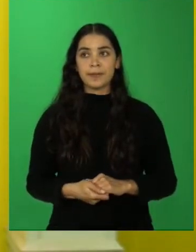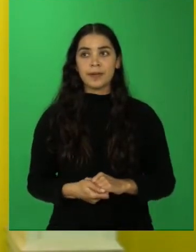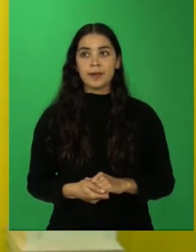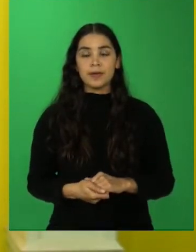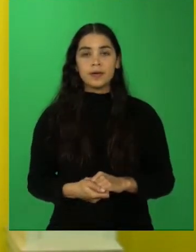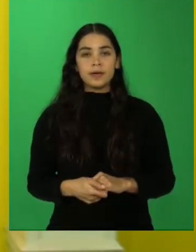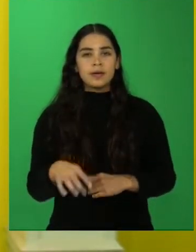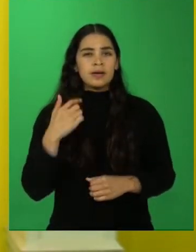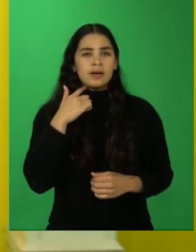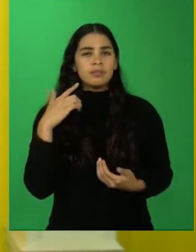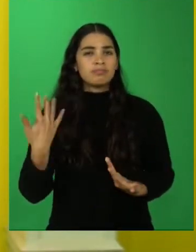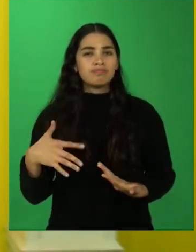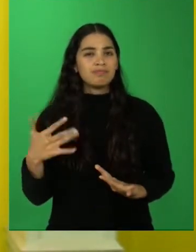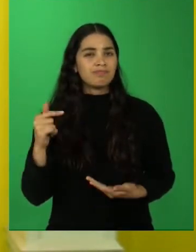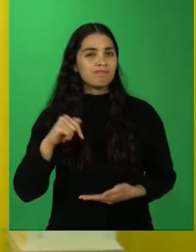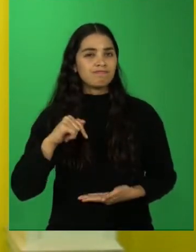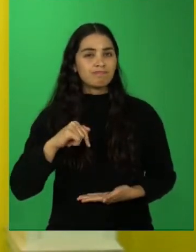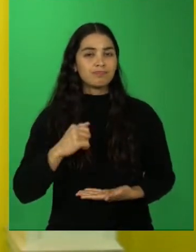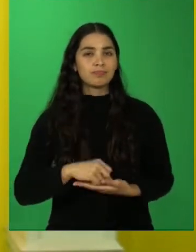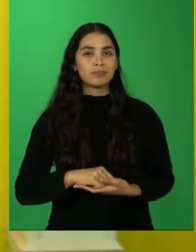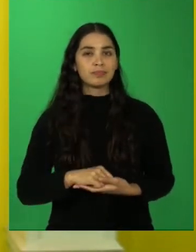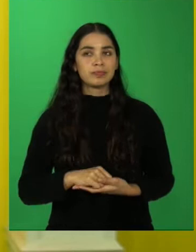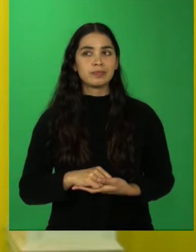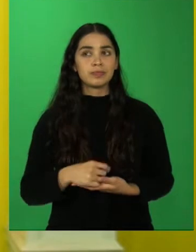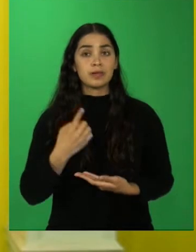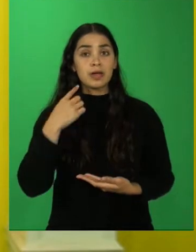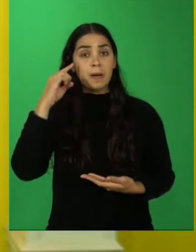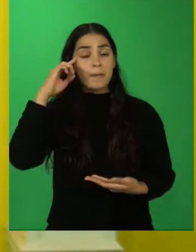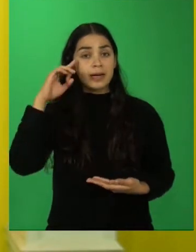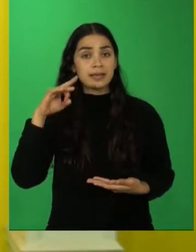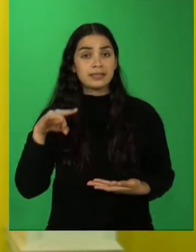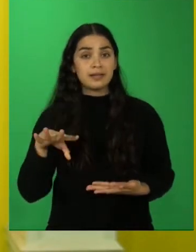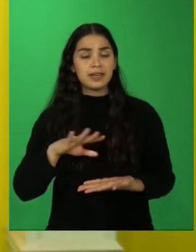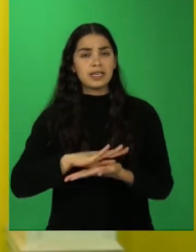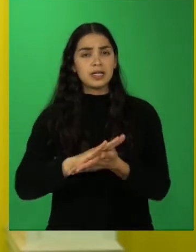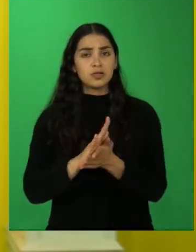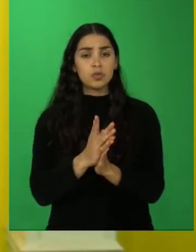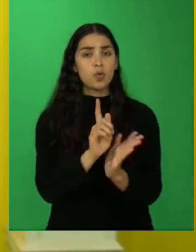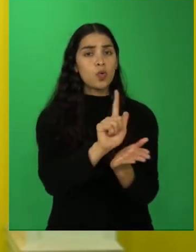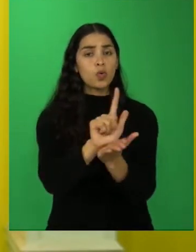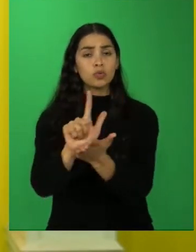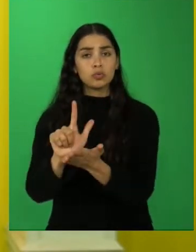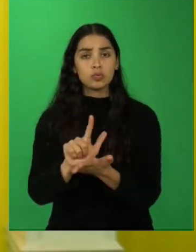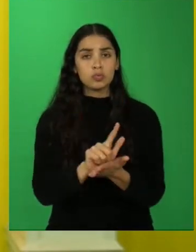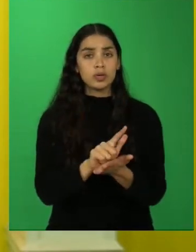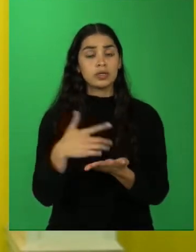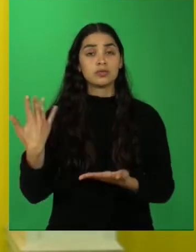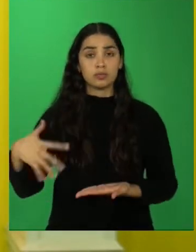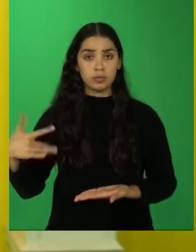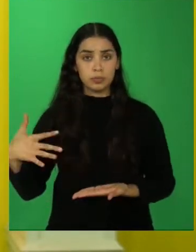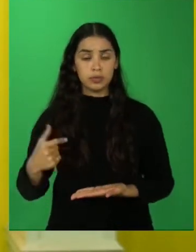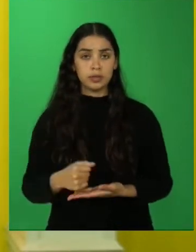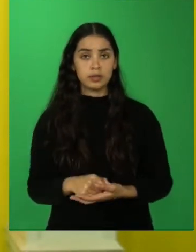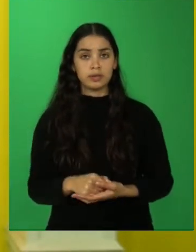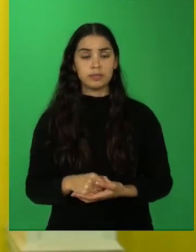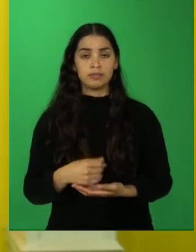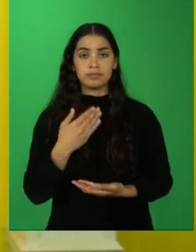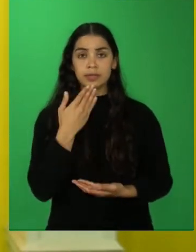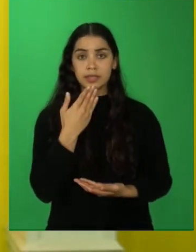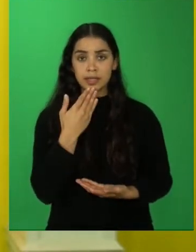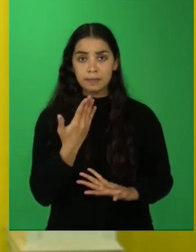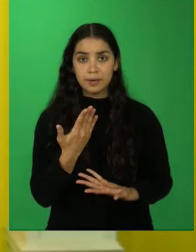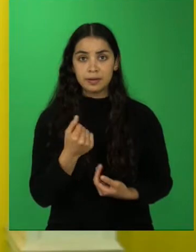¿Por qué es importante para valorar el entorno que nos rodea y además valorar